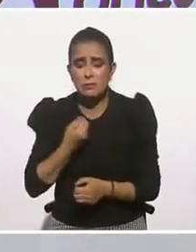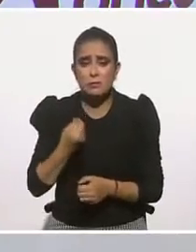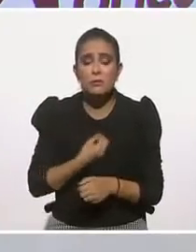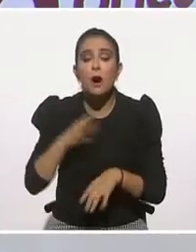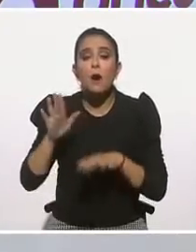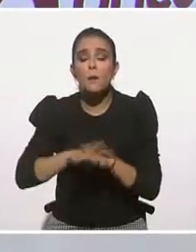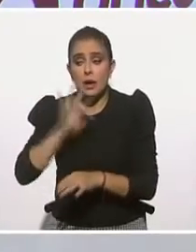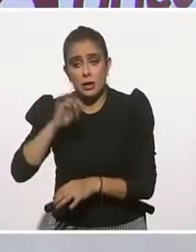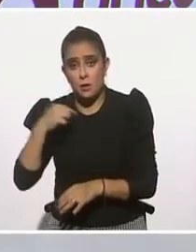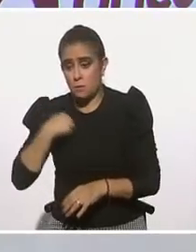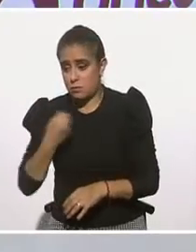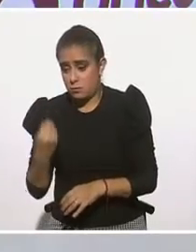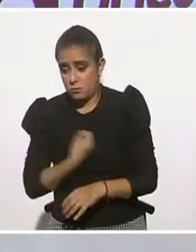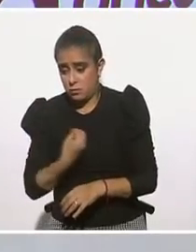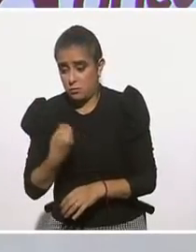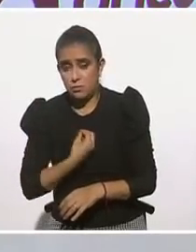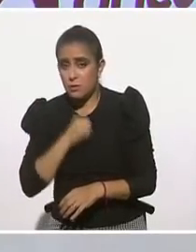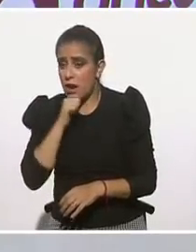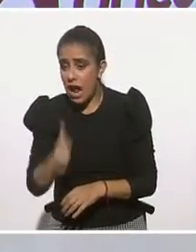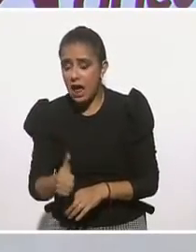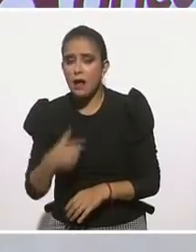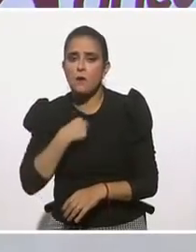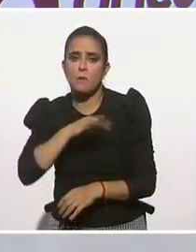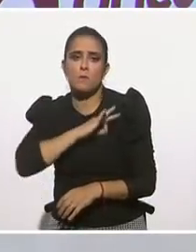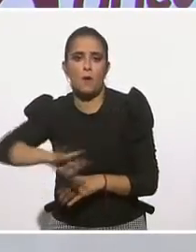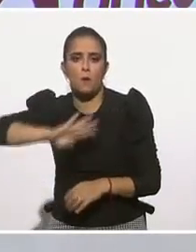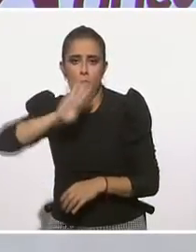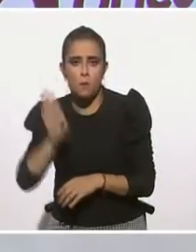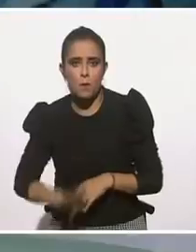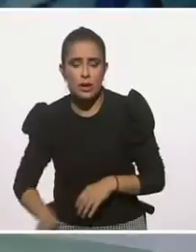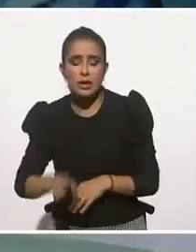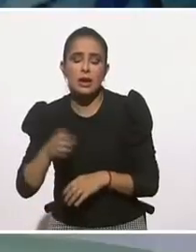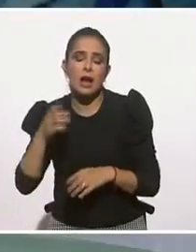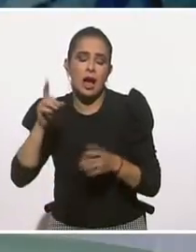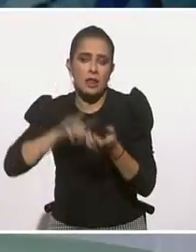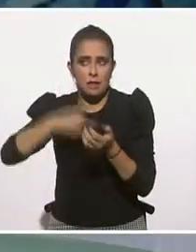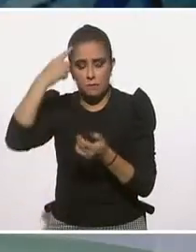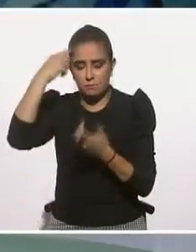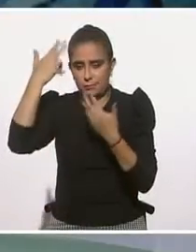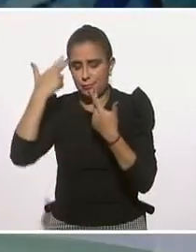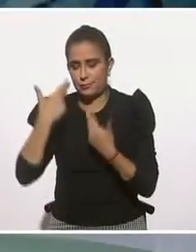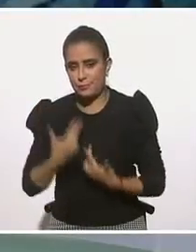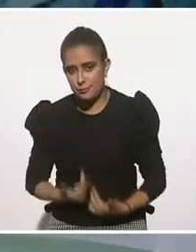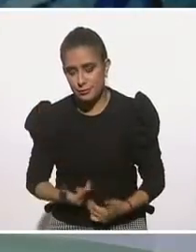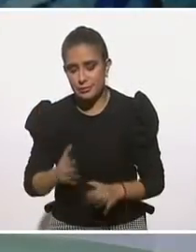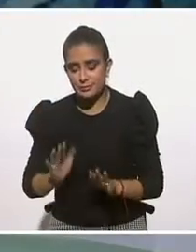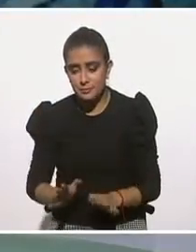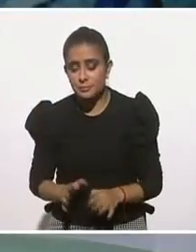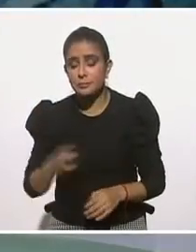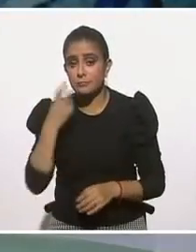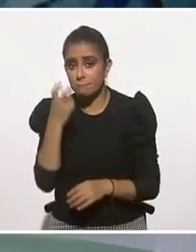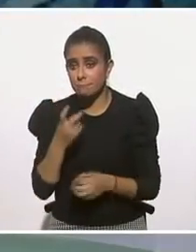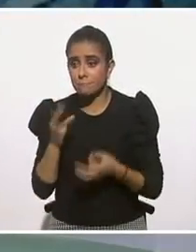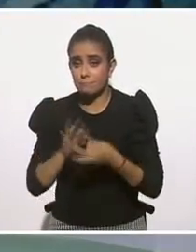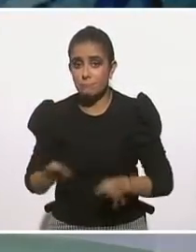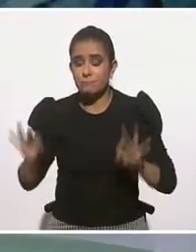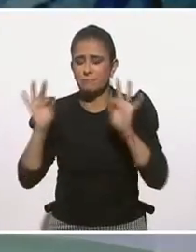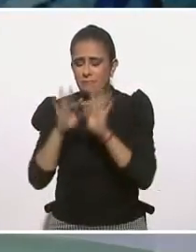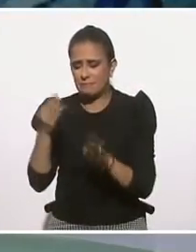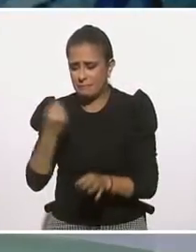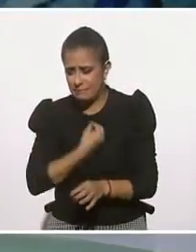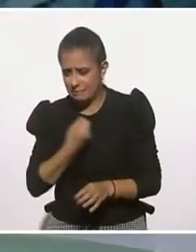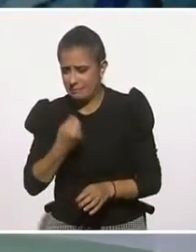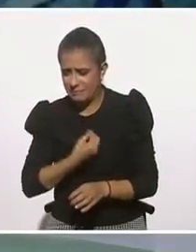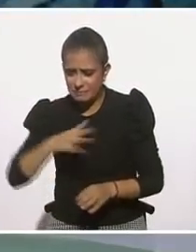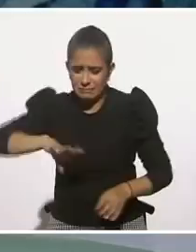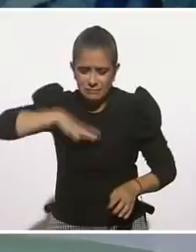ser capaz de resistir físicamente, psicológica y mentalmente. Luego, reponerte, o sea, buscar